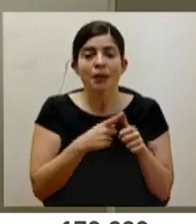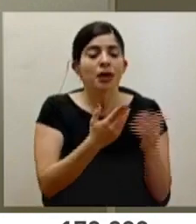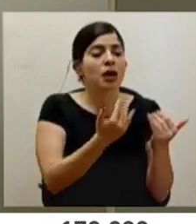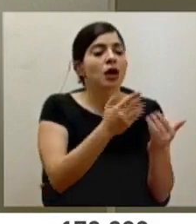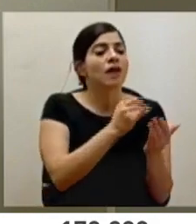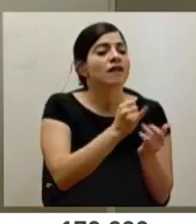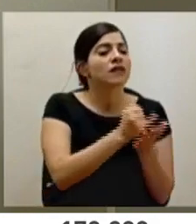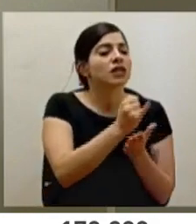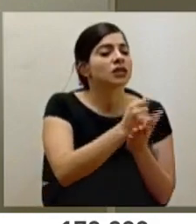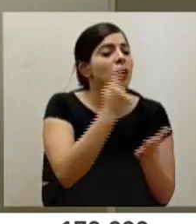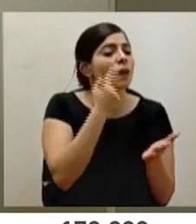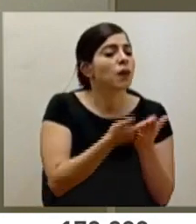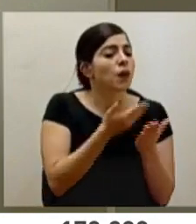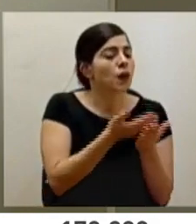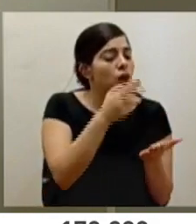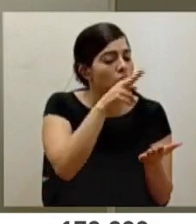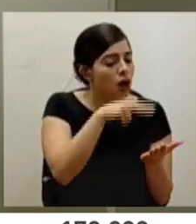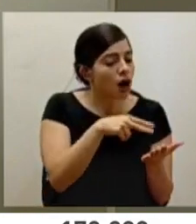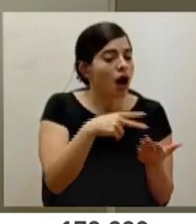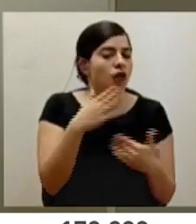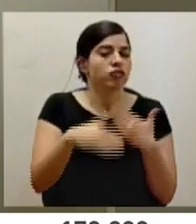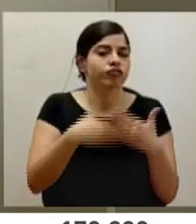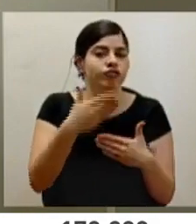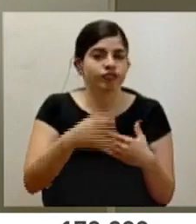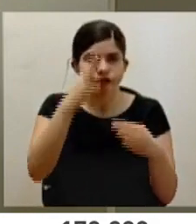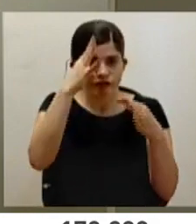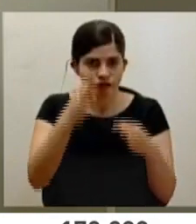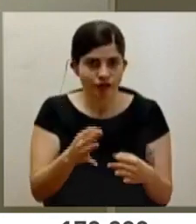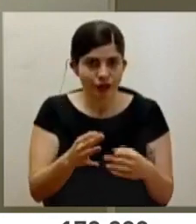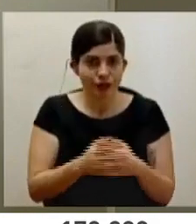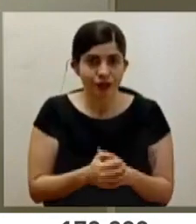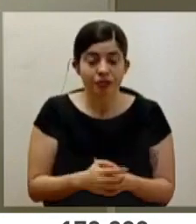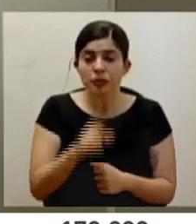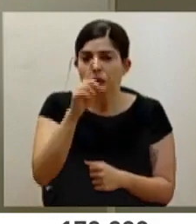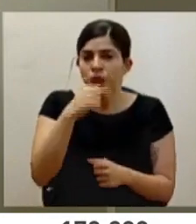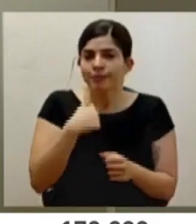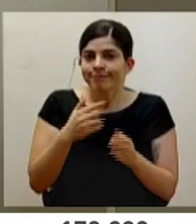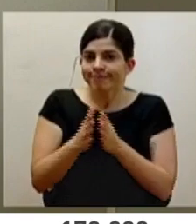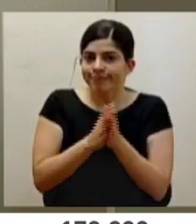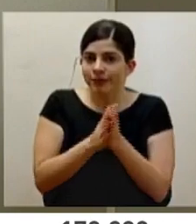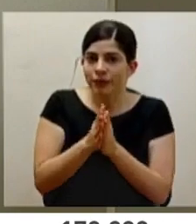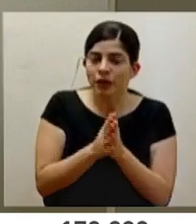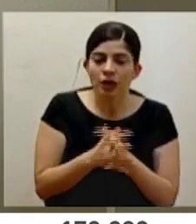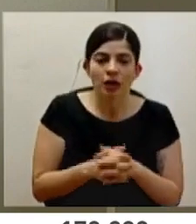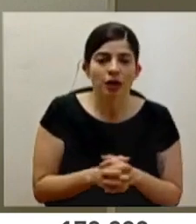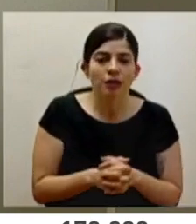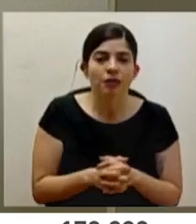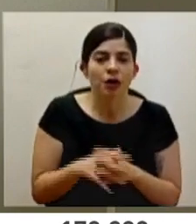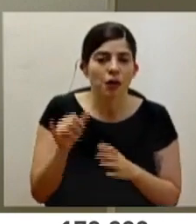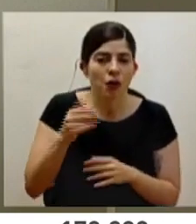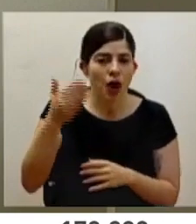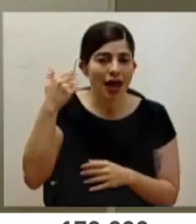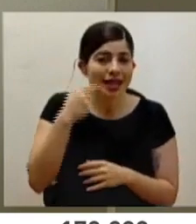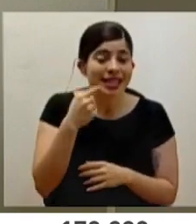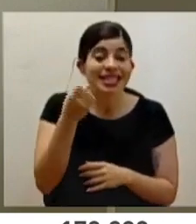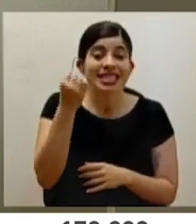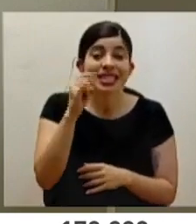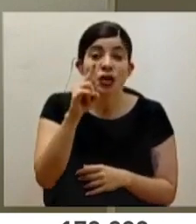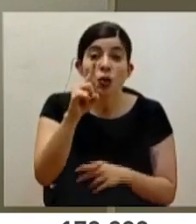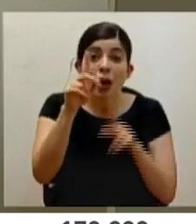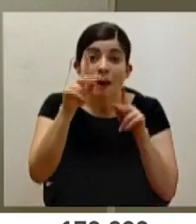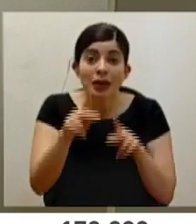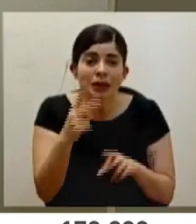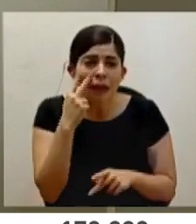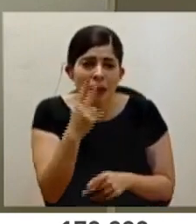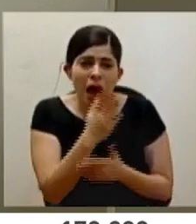investigaciones y en base a eso tomar las medidas correspondientes. Nada más y aprovecho para, y ya lo he dicho otras veces, si alguien ve